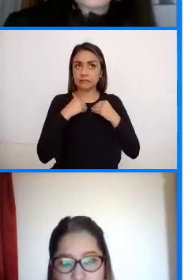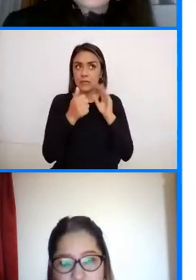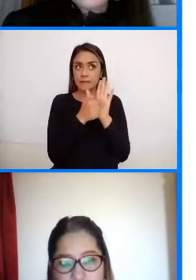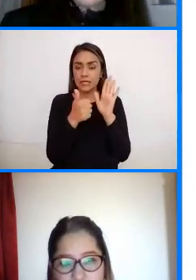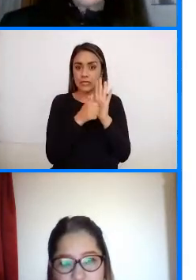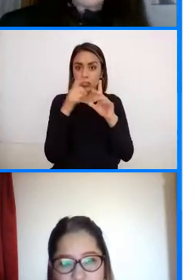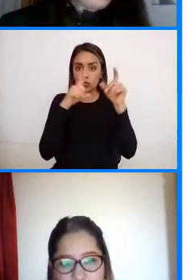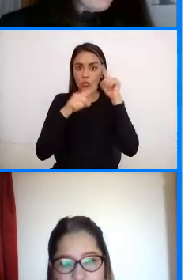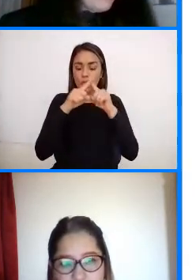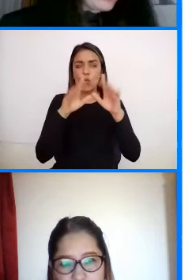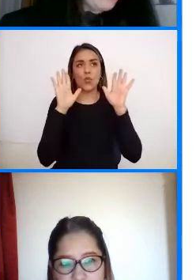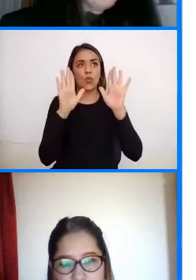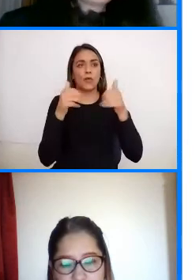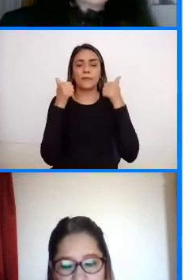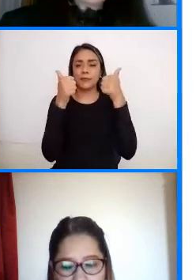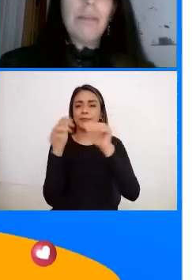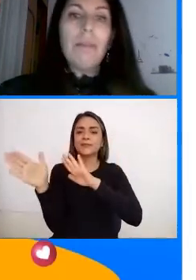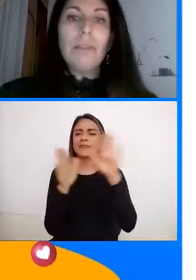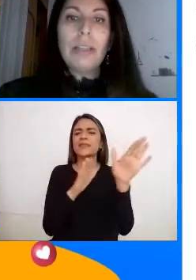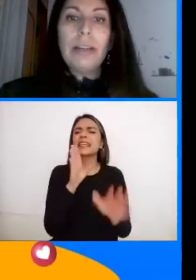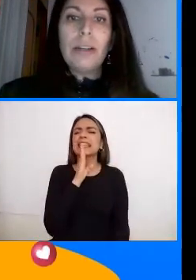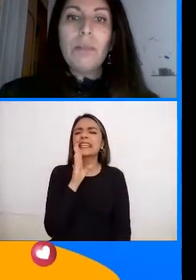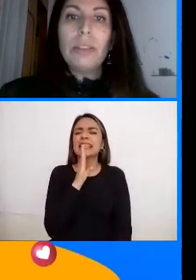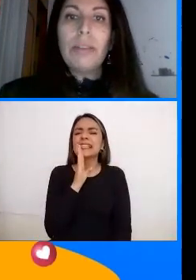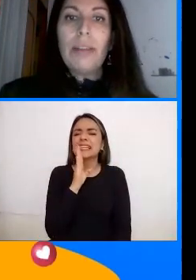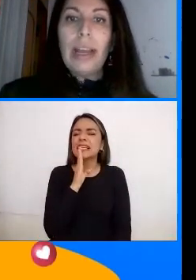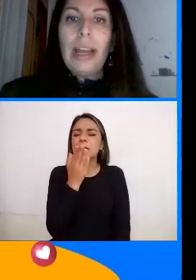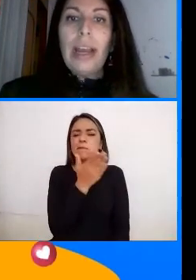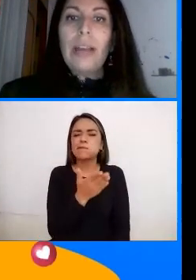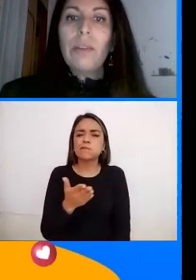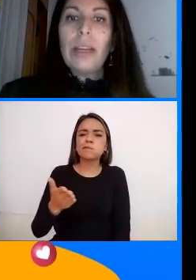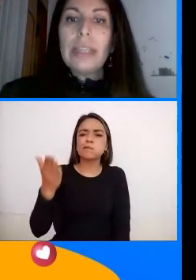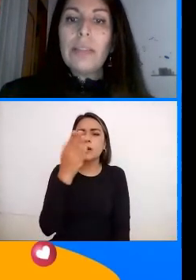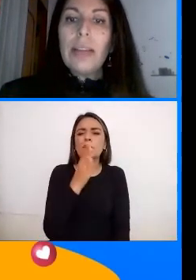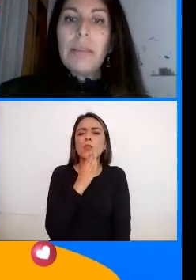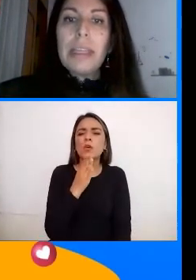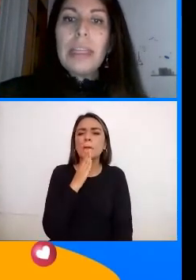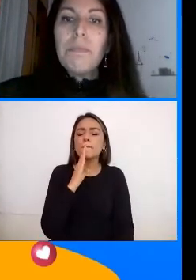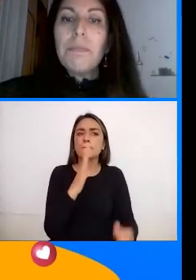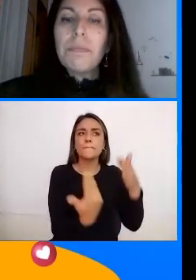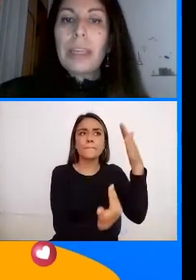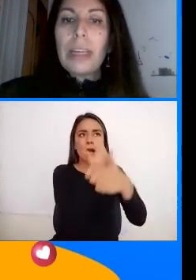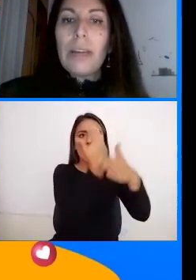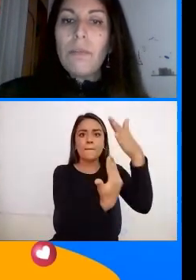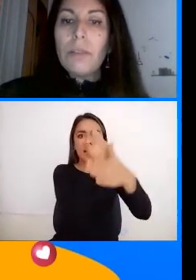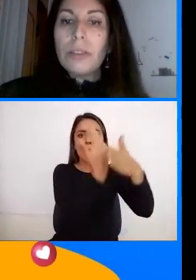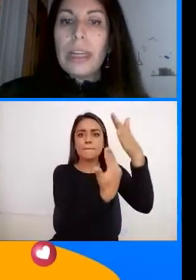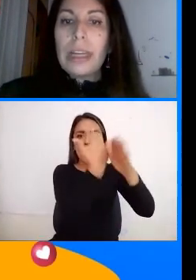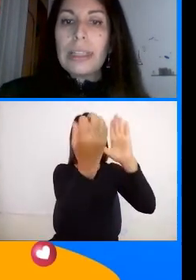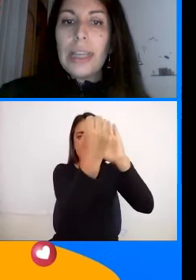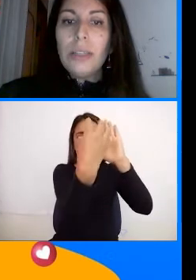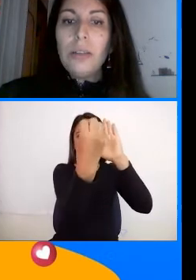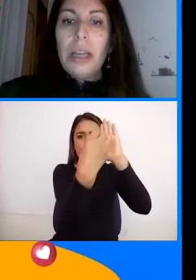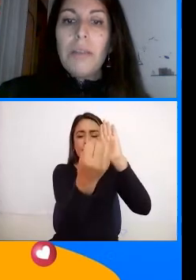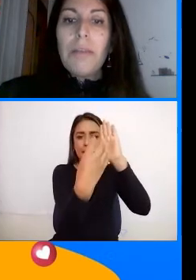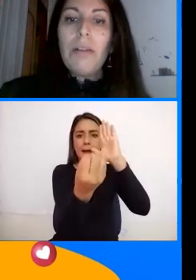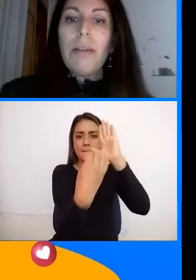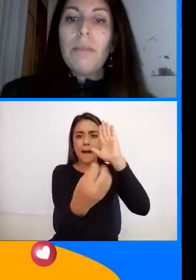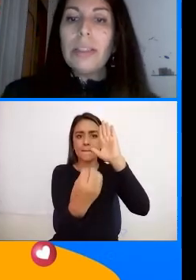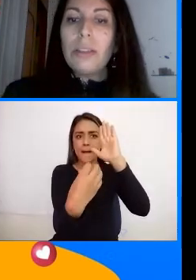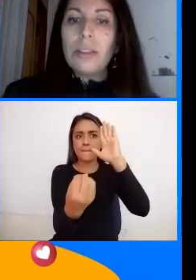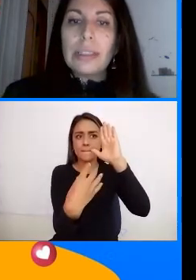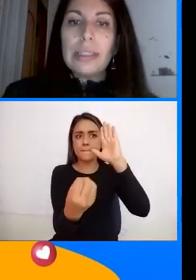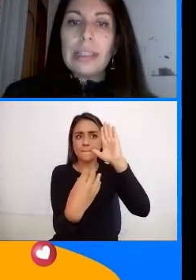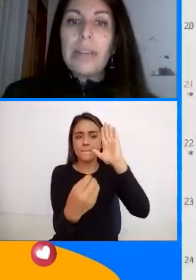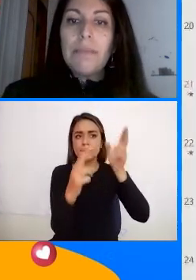bien Vamos a ver quién más hay Vamos a ver cómo se va actualizando la medida De que vamos ingresando Pero